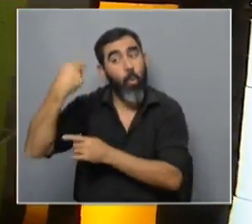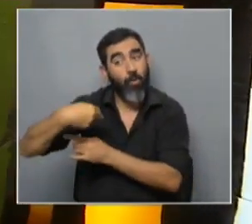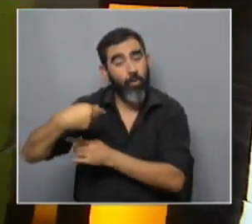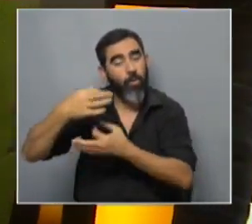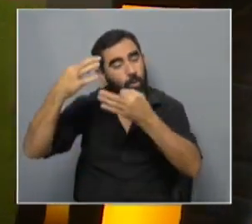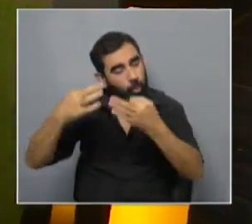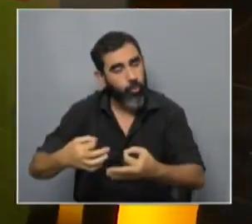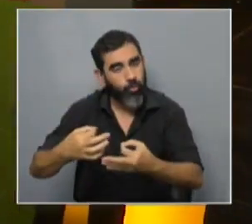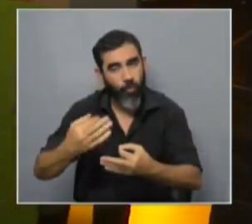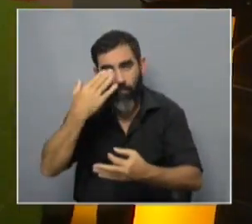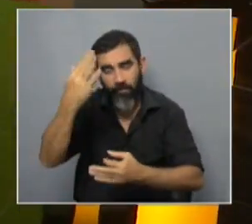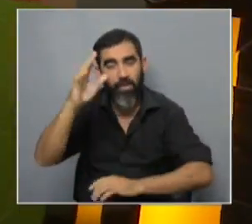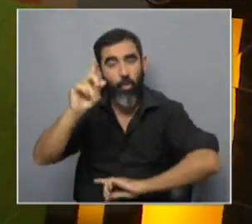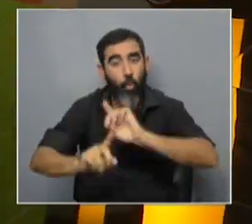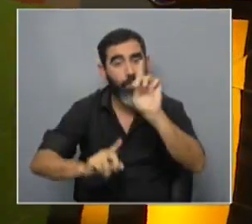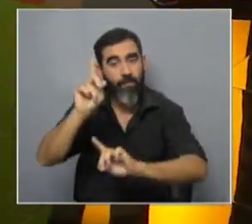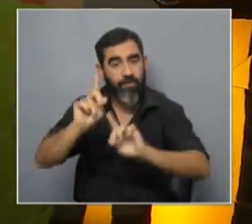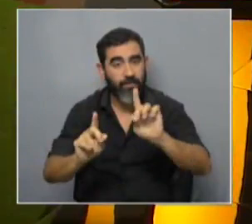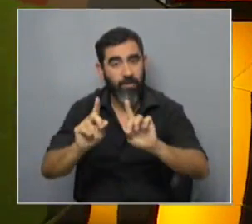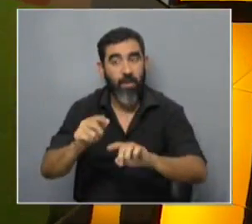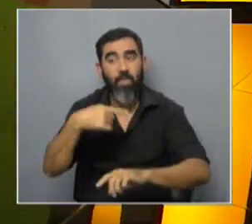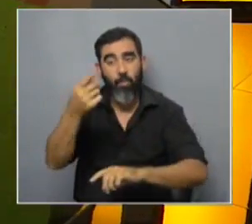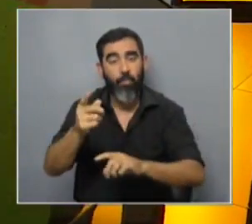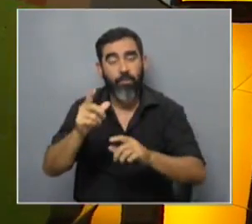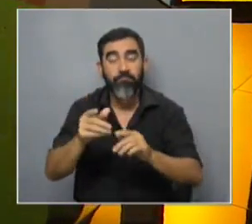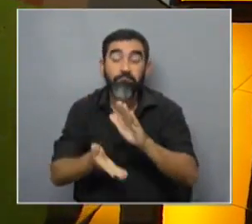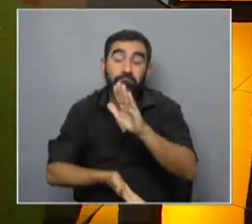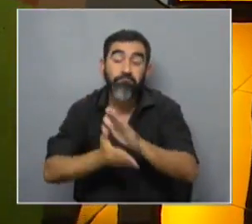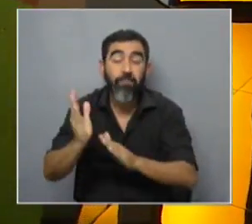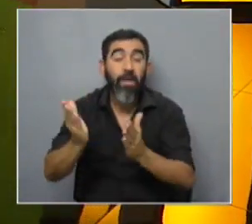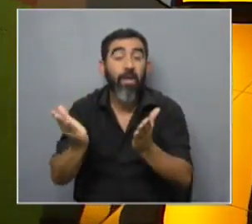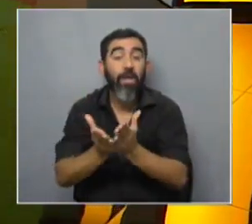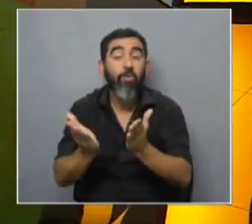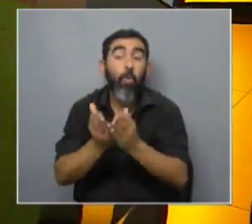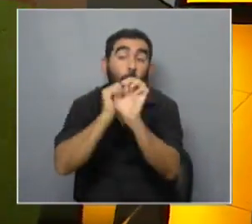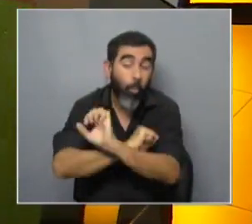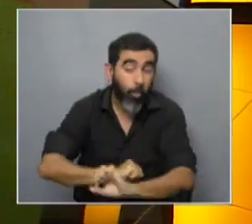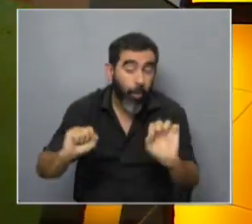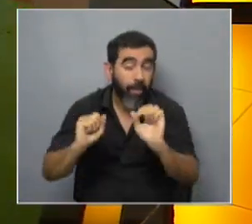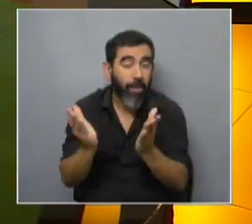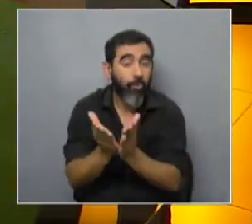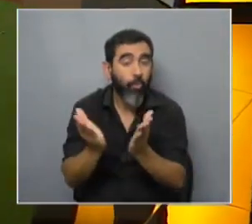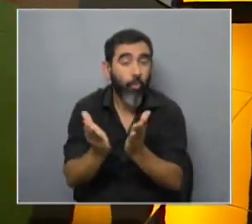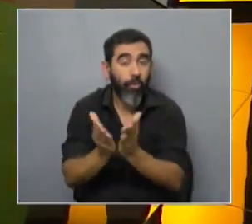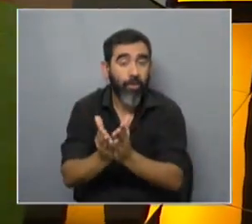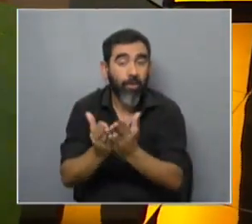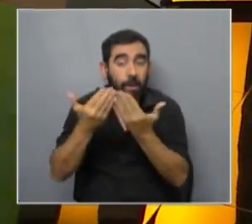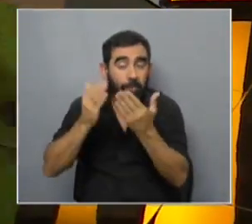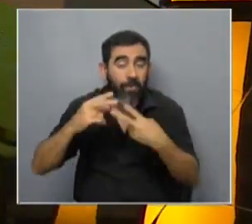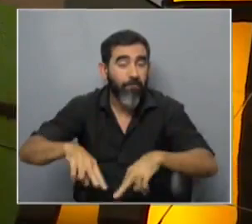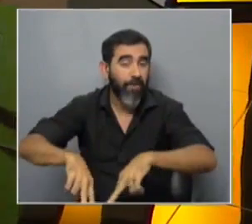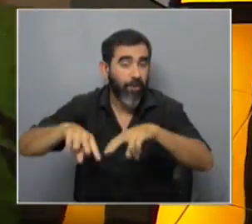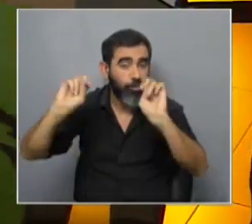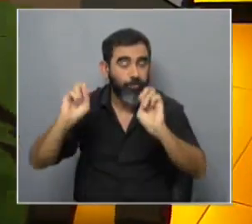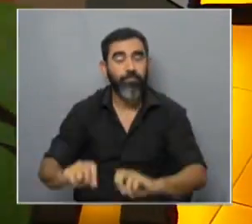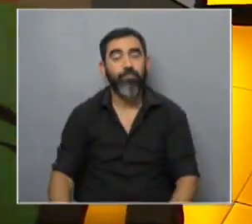justo enfrente de la universidad, donde luego me pasé a ver si me ofrecían esa posibilidad de iniciarme la investigación.